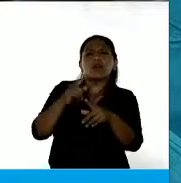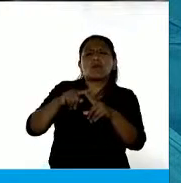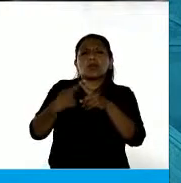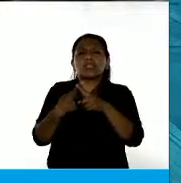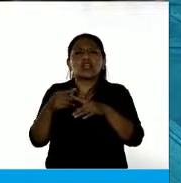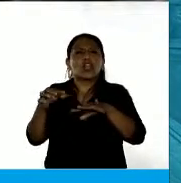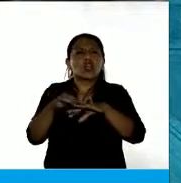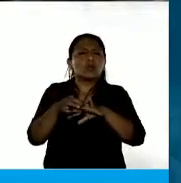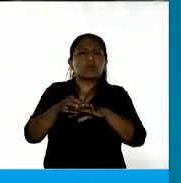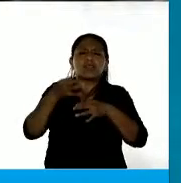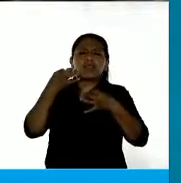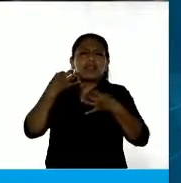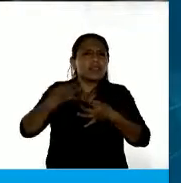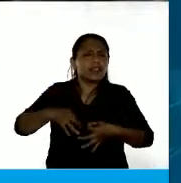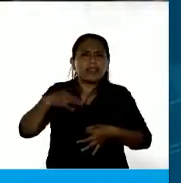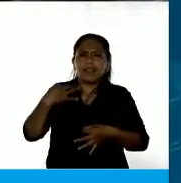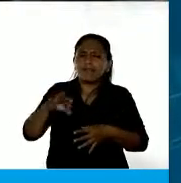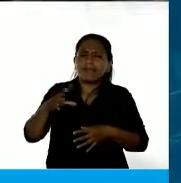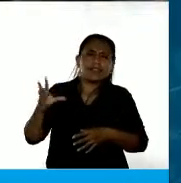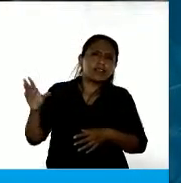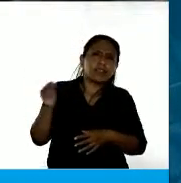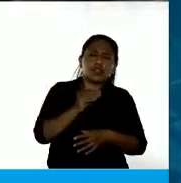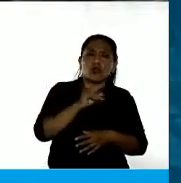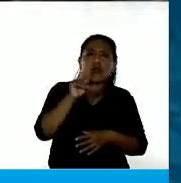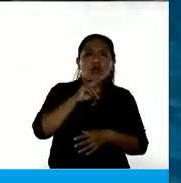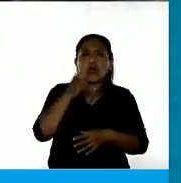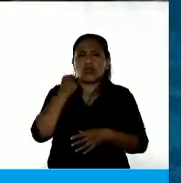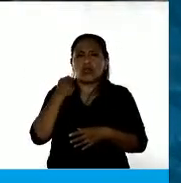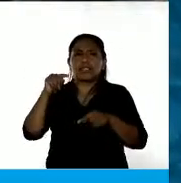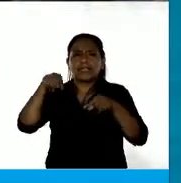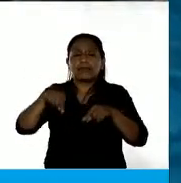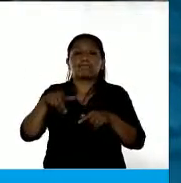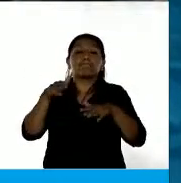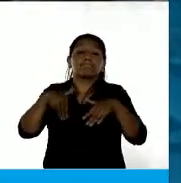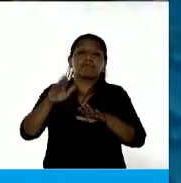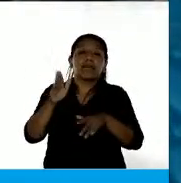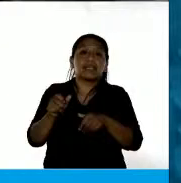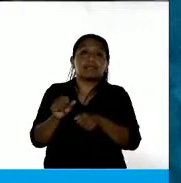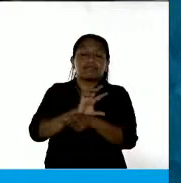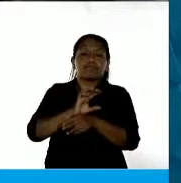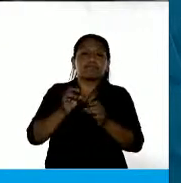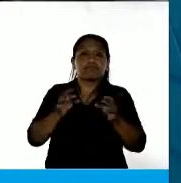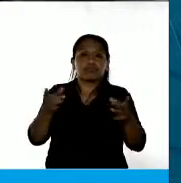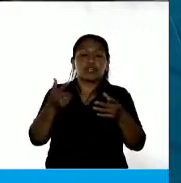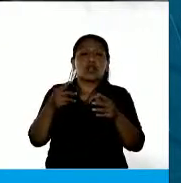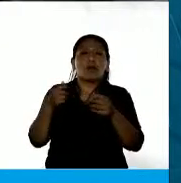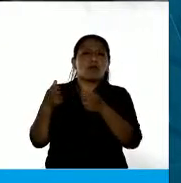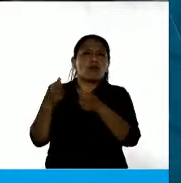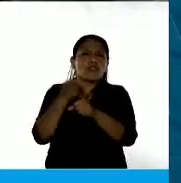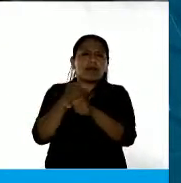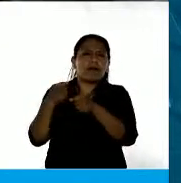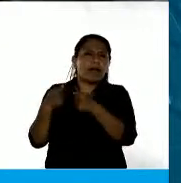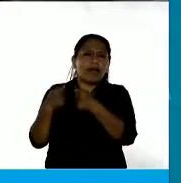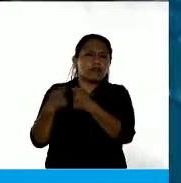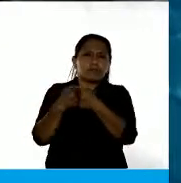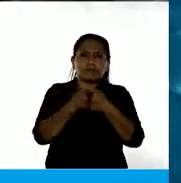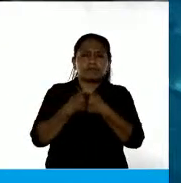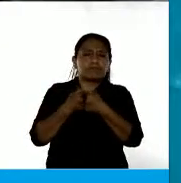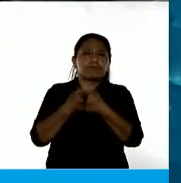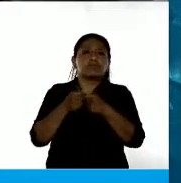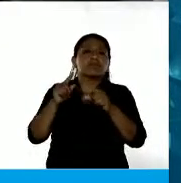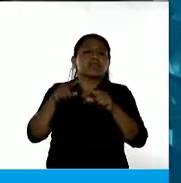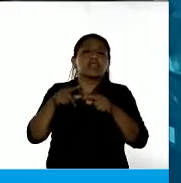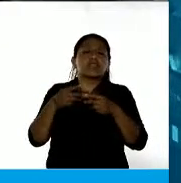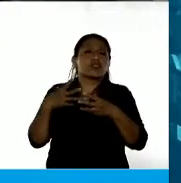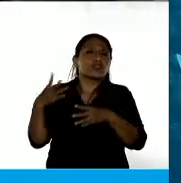compromiso tiene que ser de todos y de todas y en esta pandemia hemos trabajado codo a codo todas las